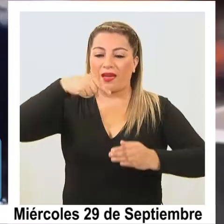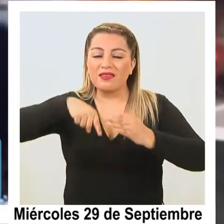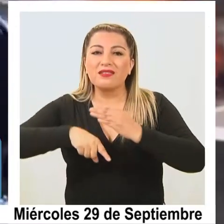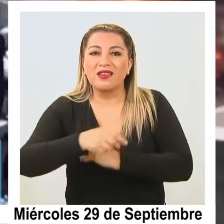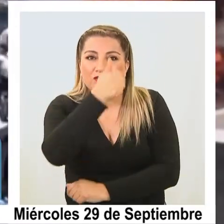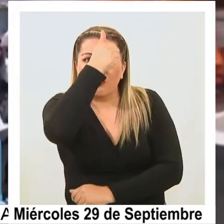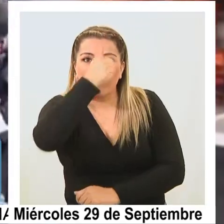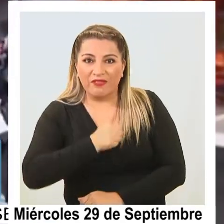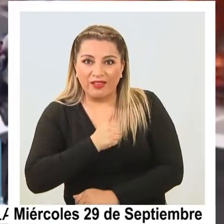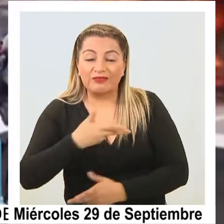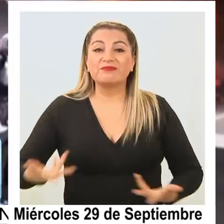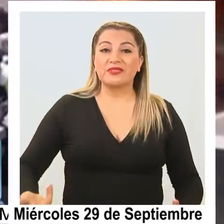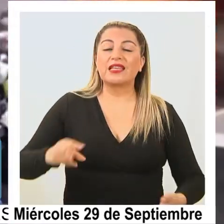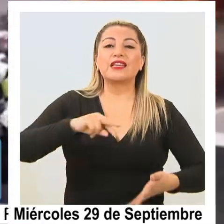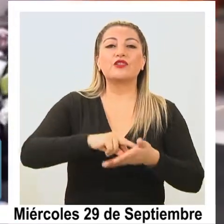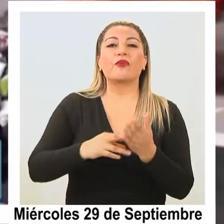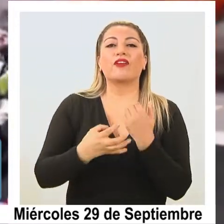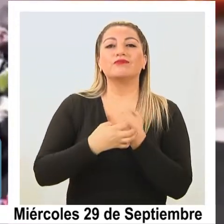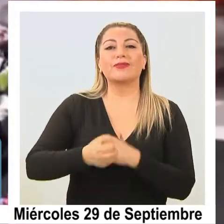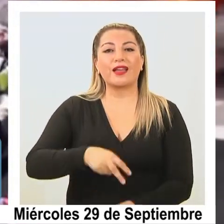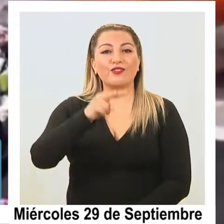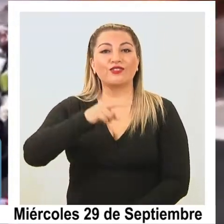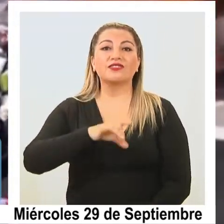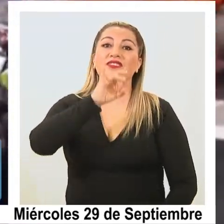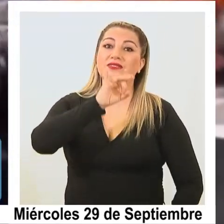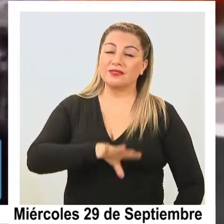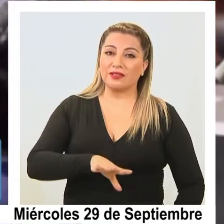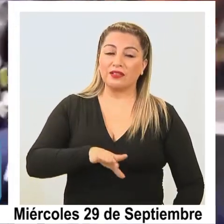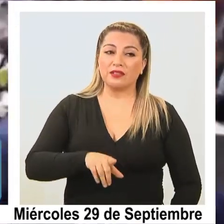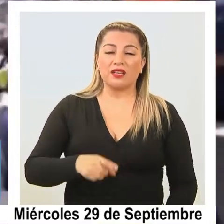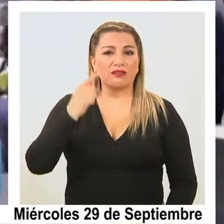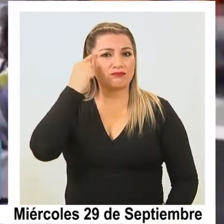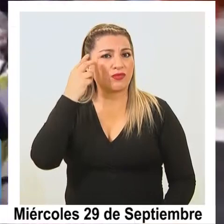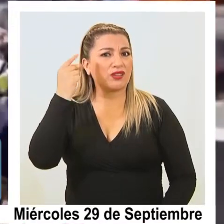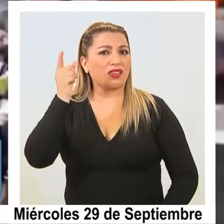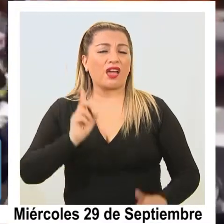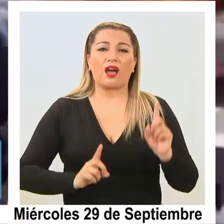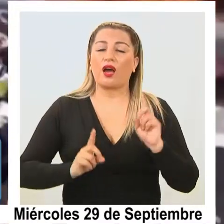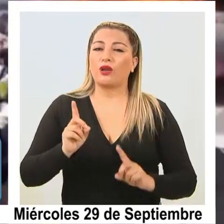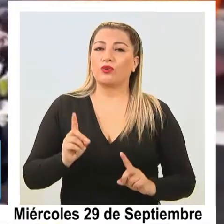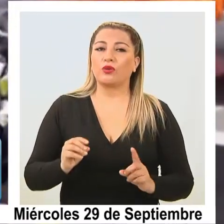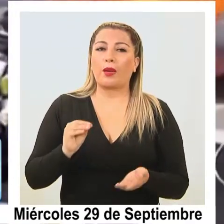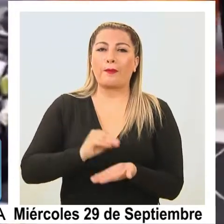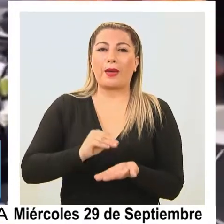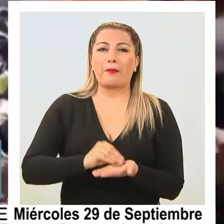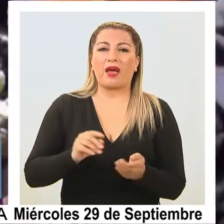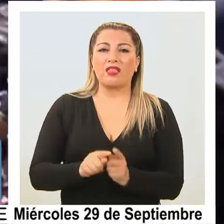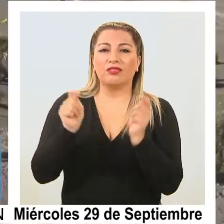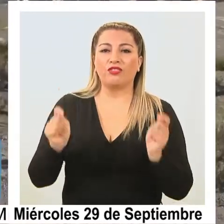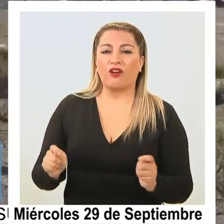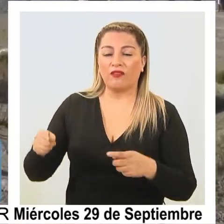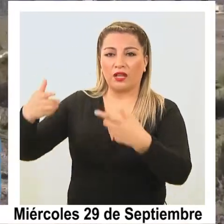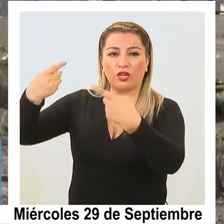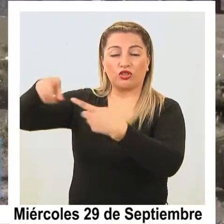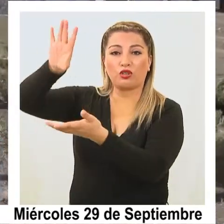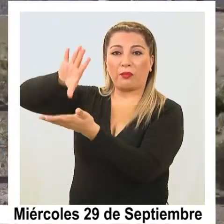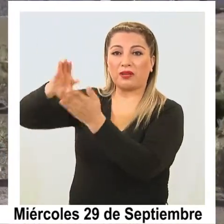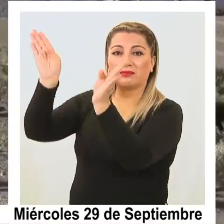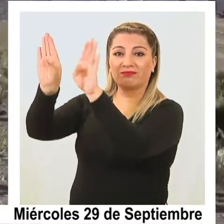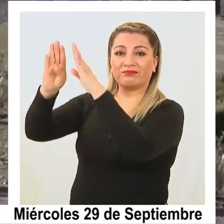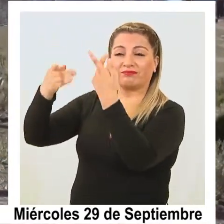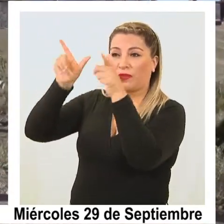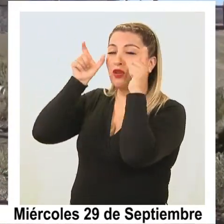clandestino, que afecta al norte del país, iniciativas que incluirán mayor resguardo de las fronteras y la